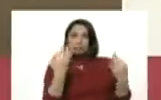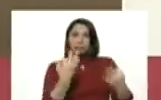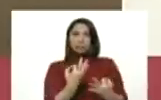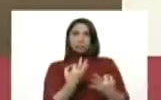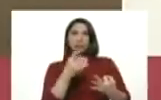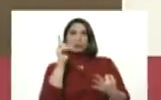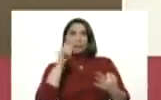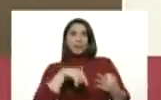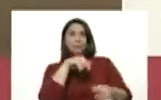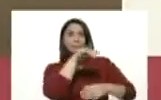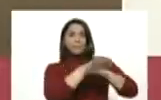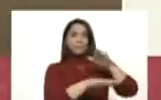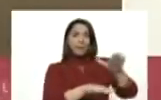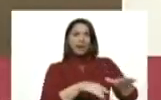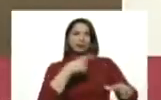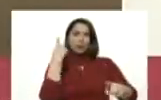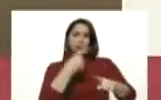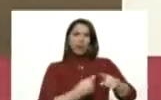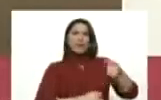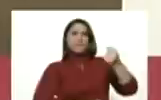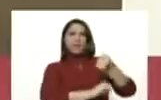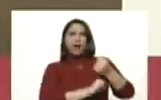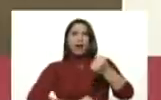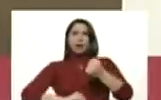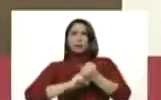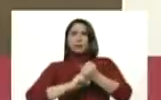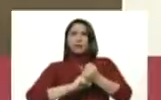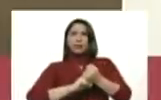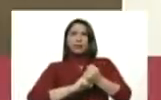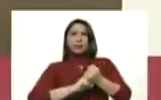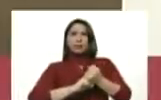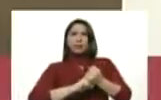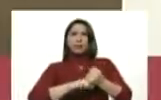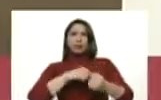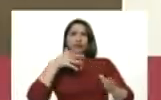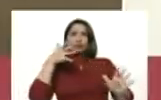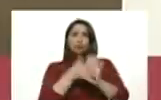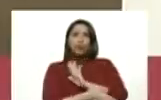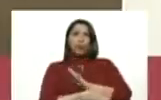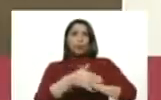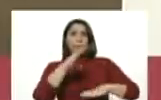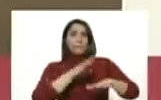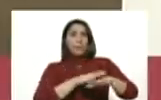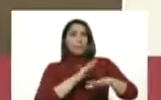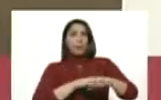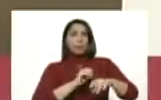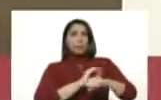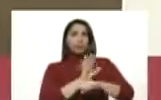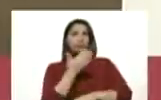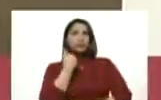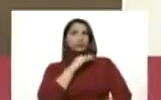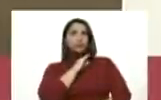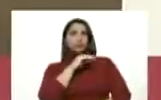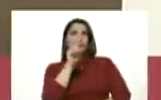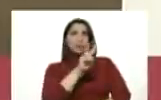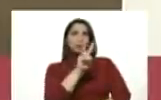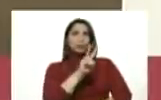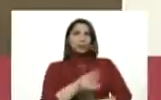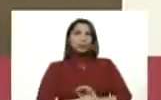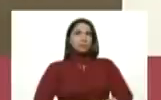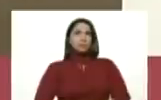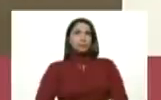un paso también que tenga fundamento en la situación de la pandemia por COVID-19 en Venezuela.